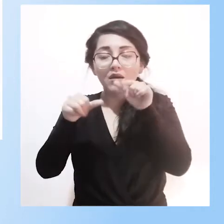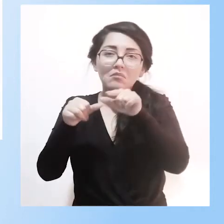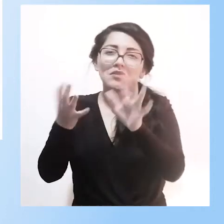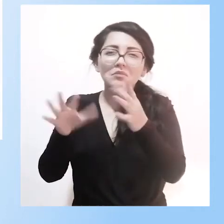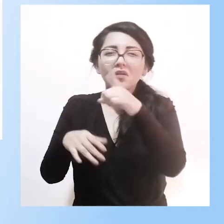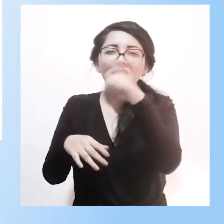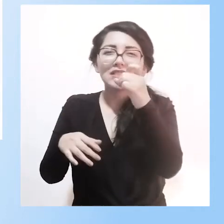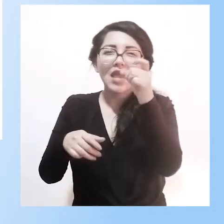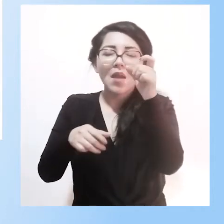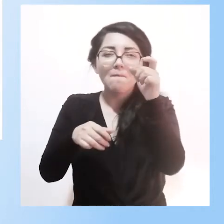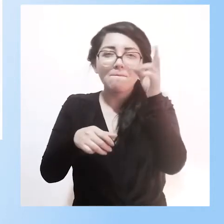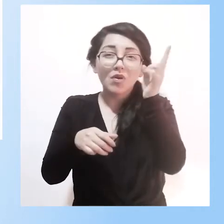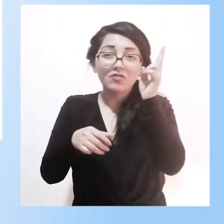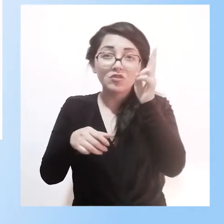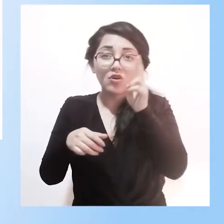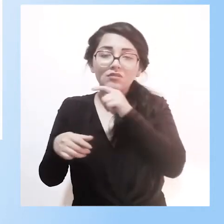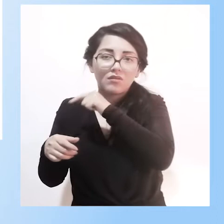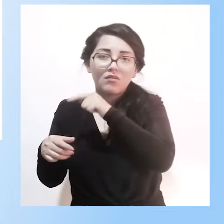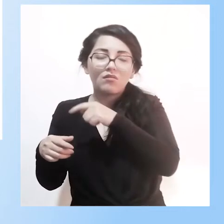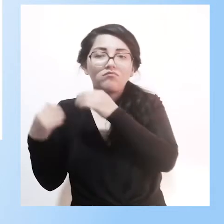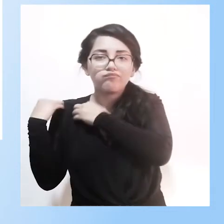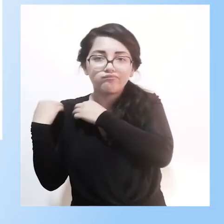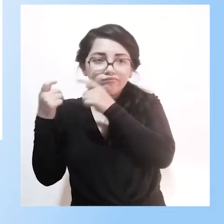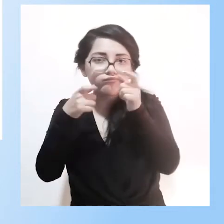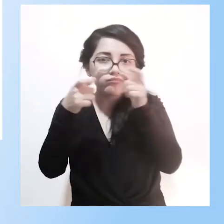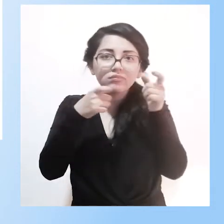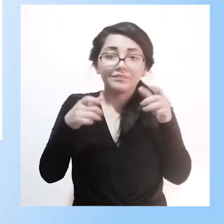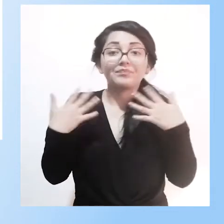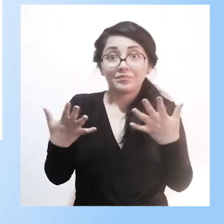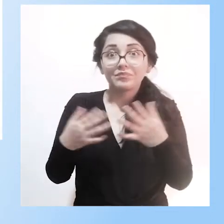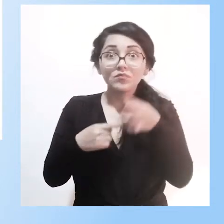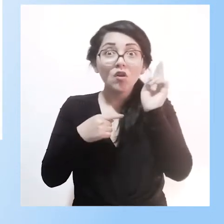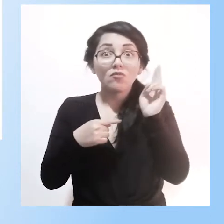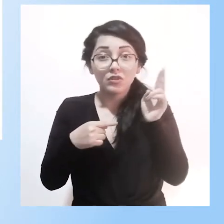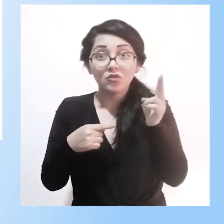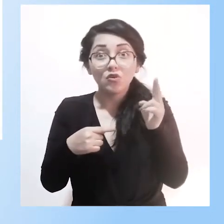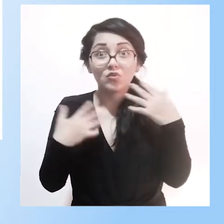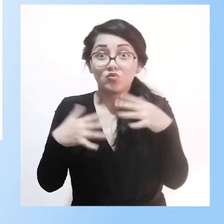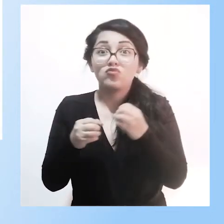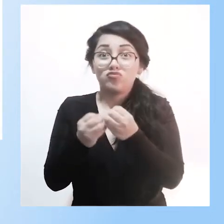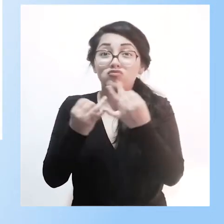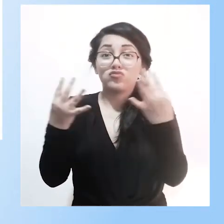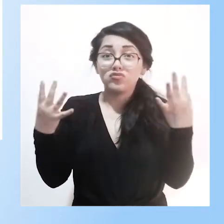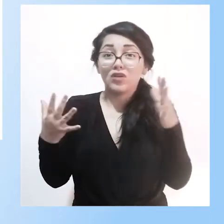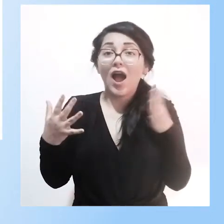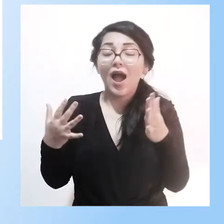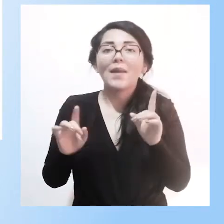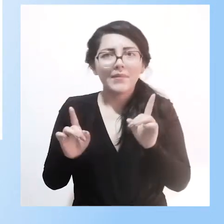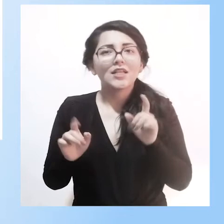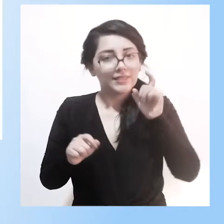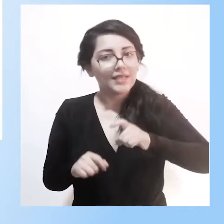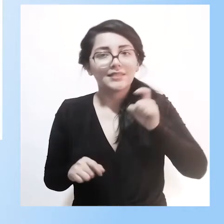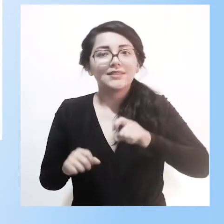maestros. Es decir, que la gama de docentes involucrados es muy grande y muy necesaria. Bien,